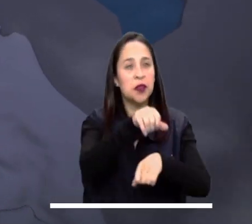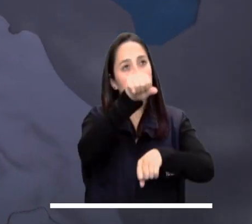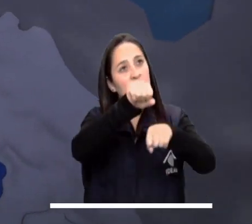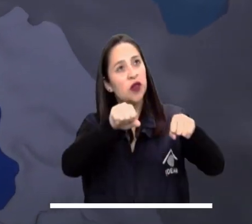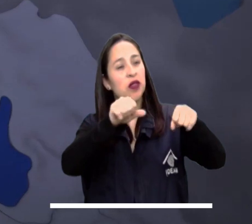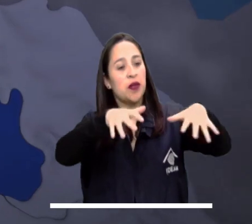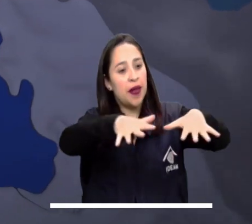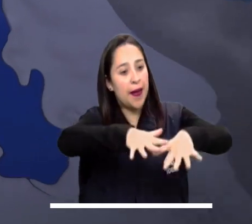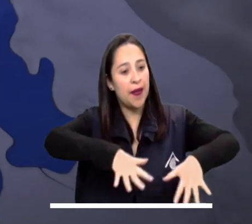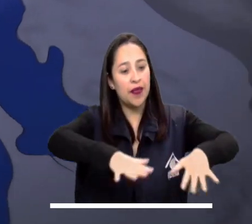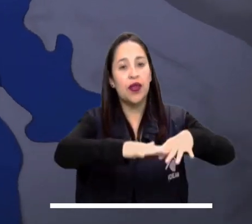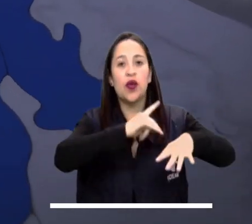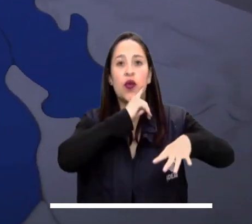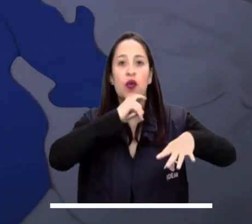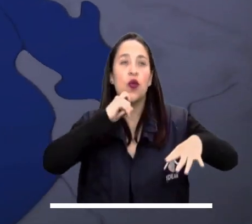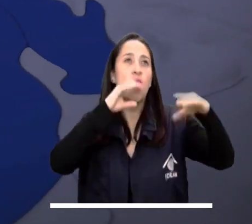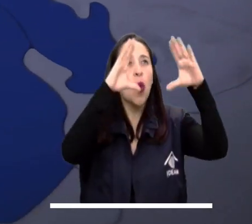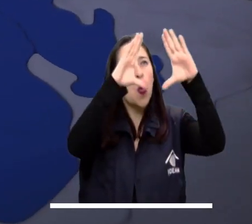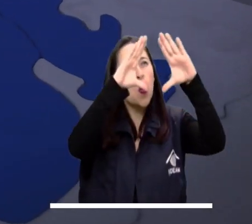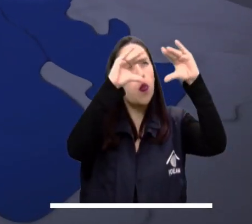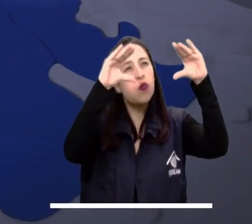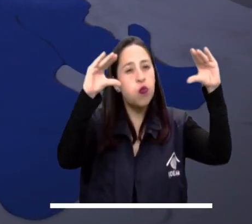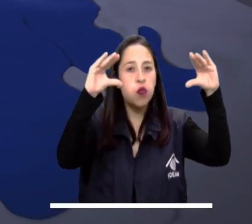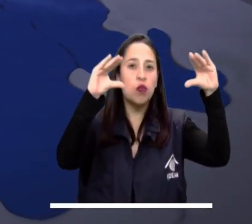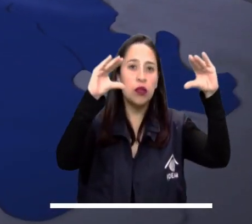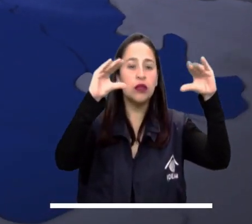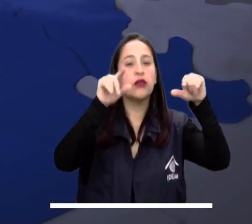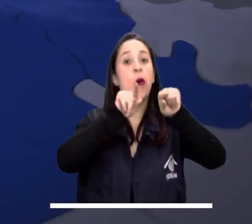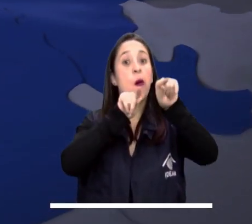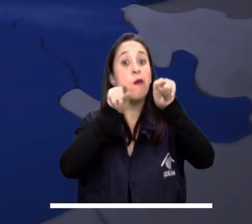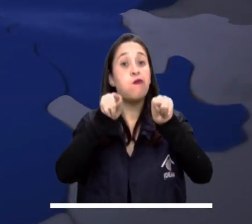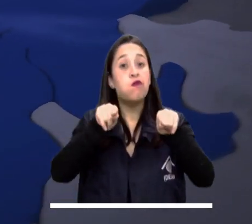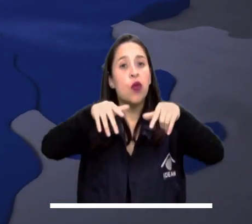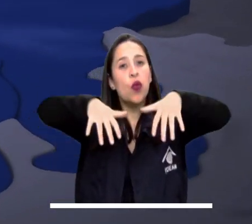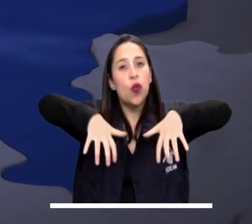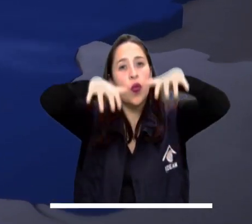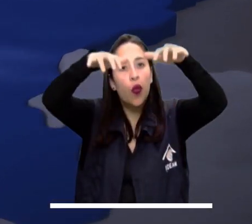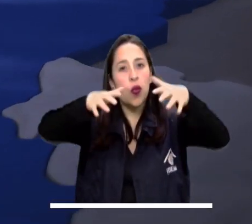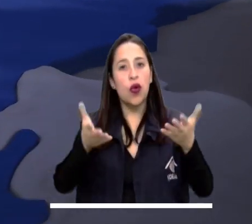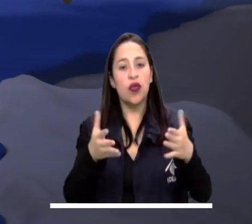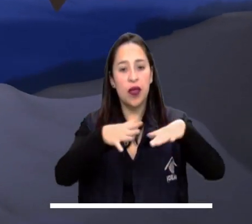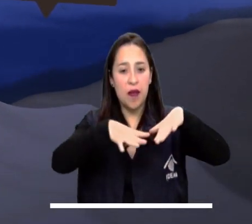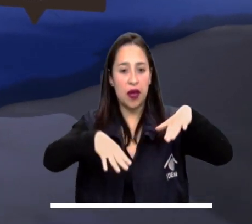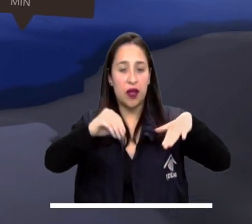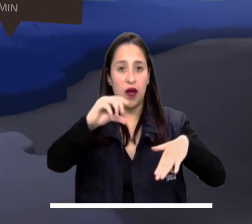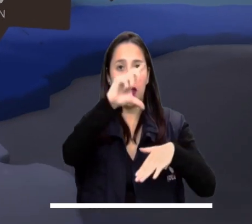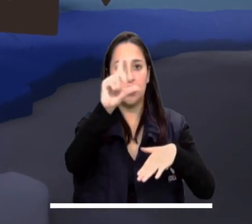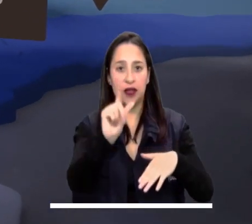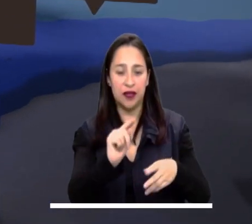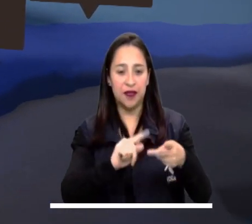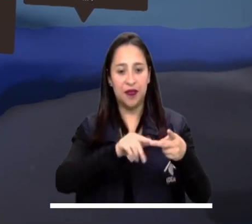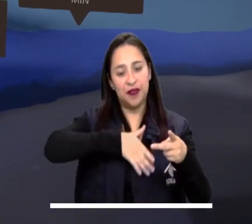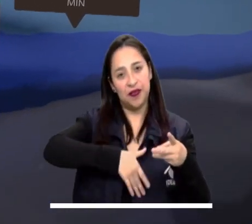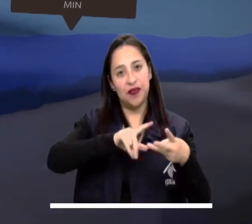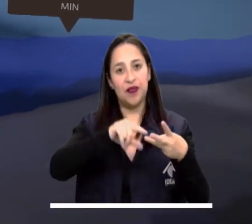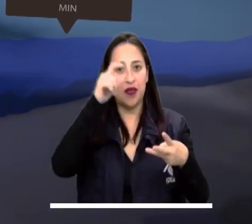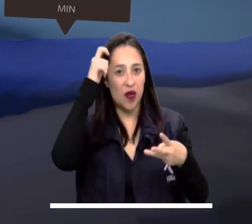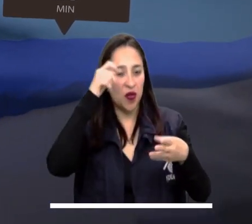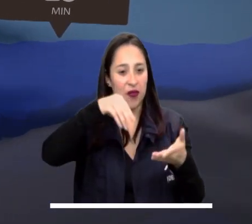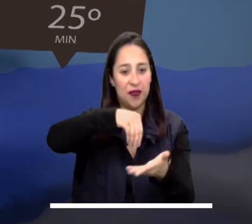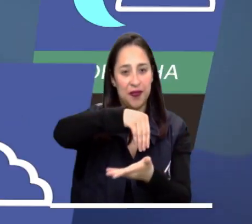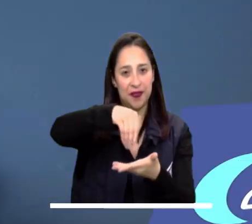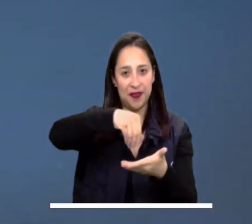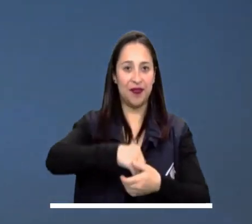seco y cielo cubierto. Sin embargo, puede haber presencia de lluvias en Magdalena, Cesar, Bolívar, Córdoba y Atlántico.